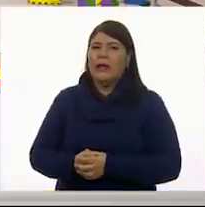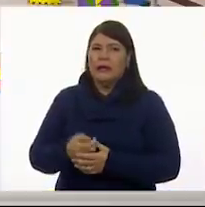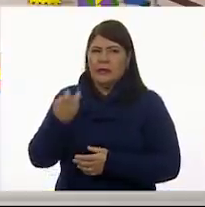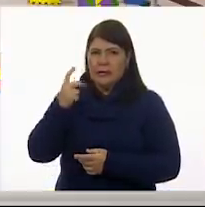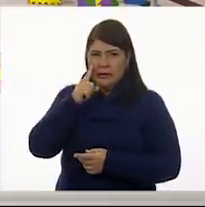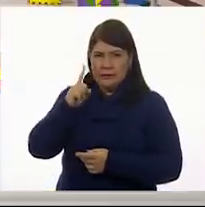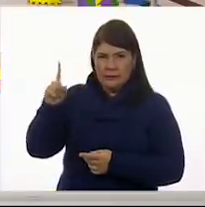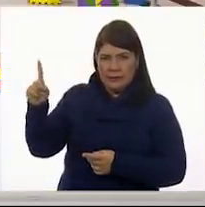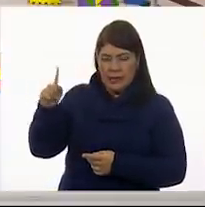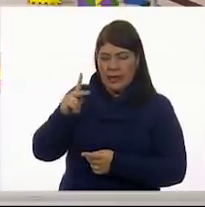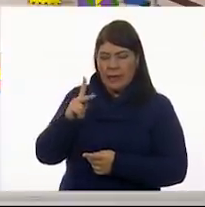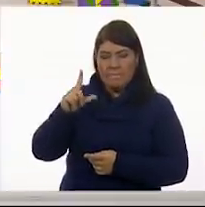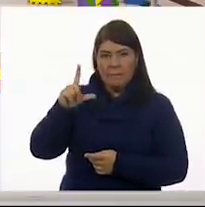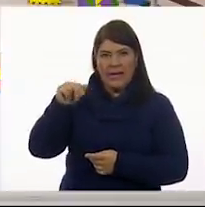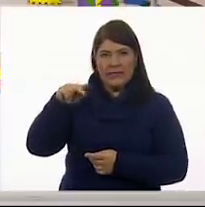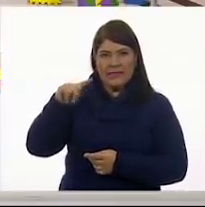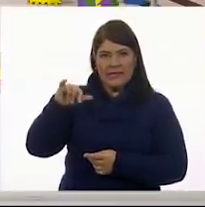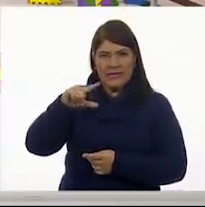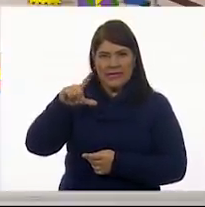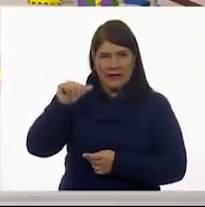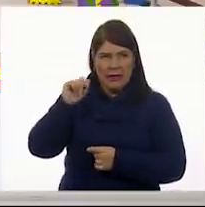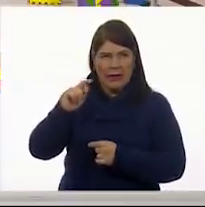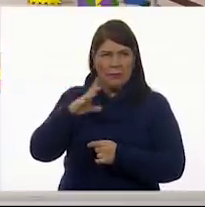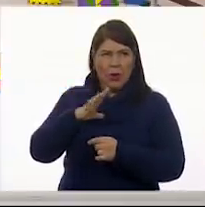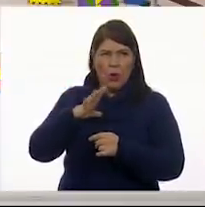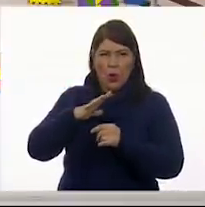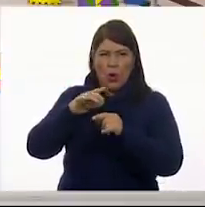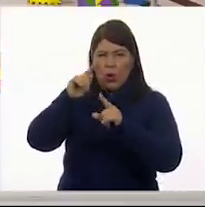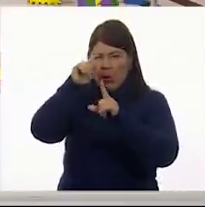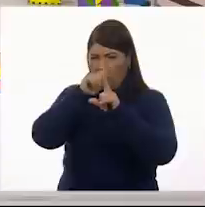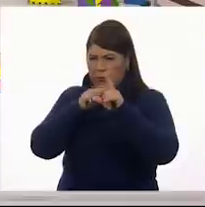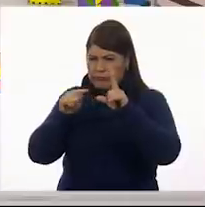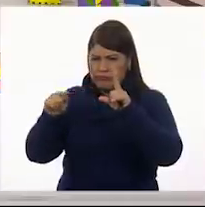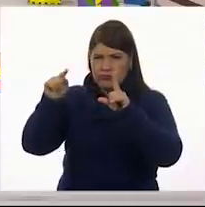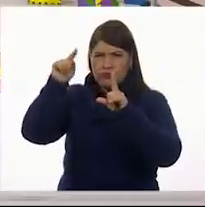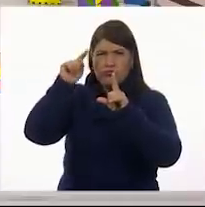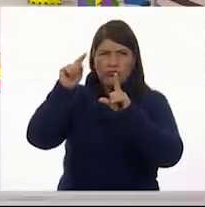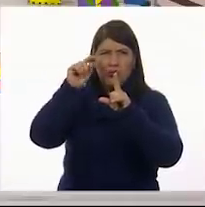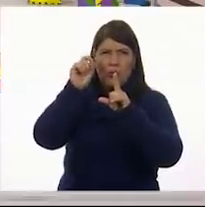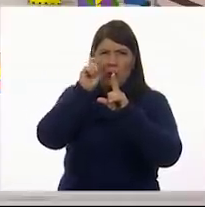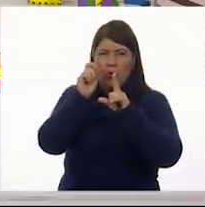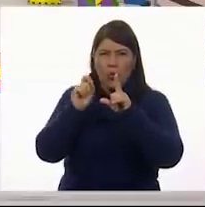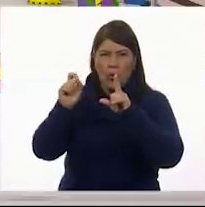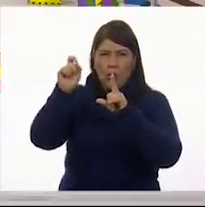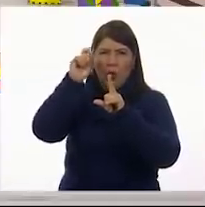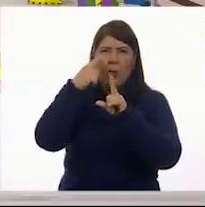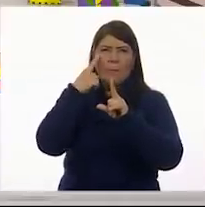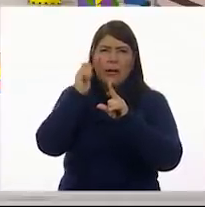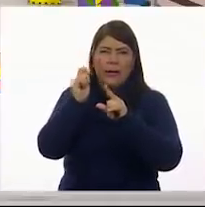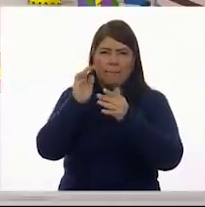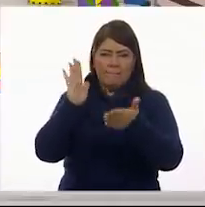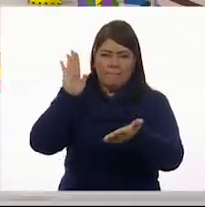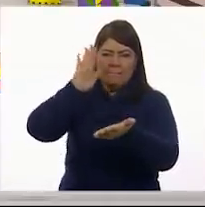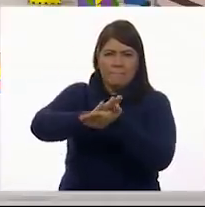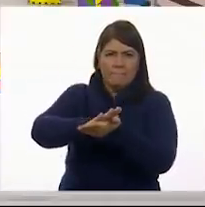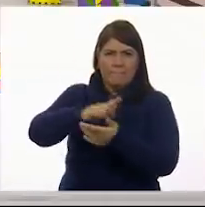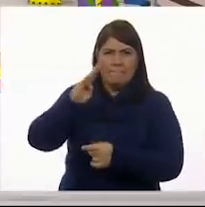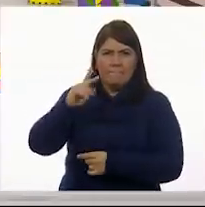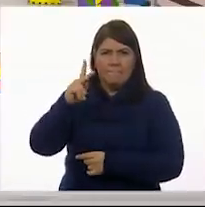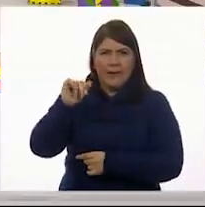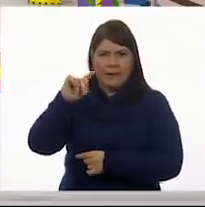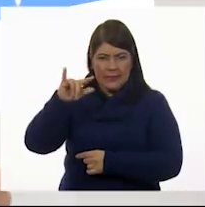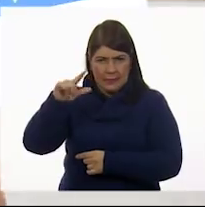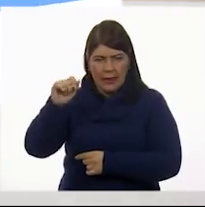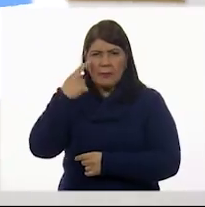de mi técnica. una técnica, es una técnica. Ahorita vamos a ver qué técnica será. ¿Podemos